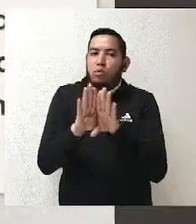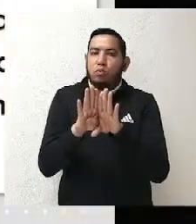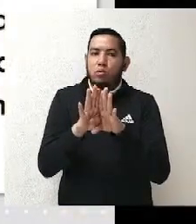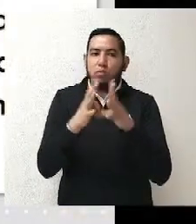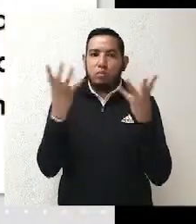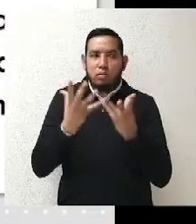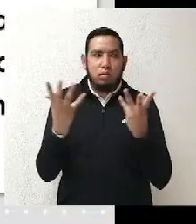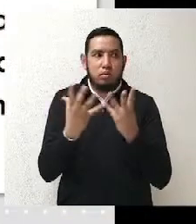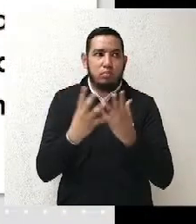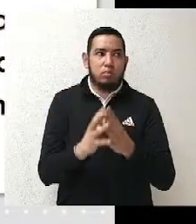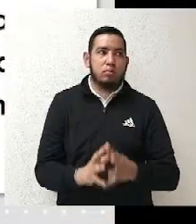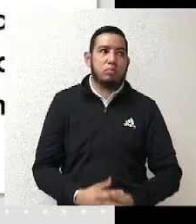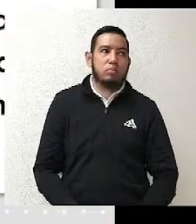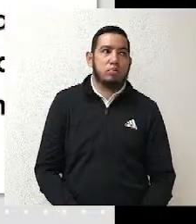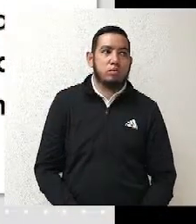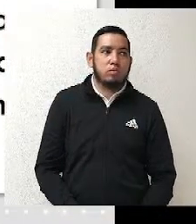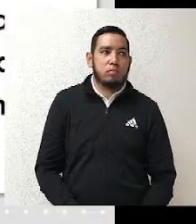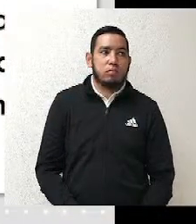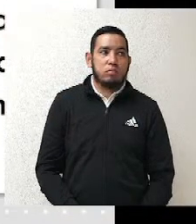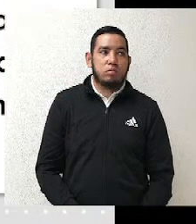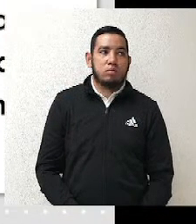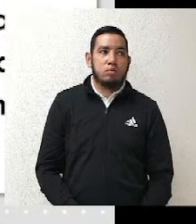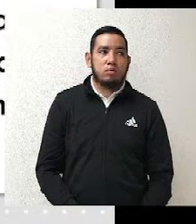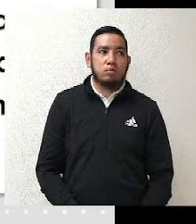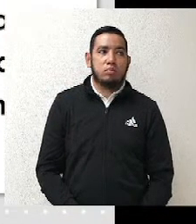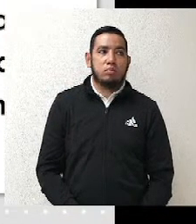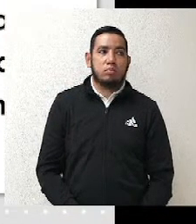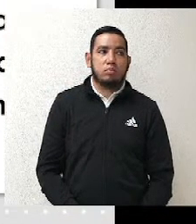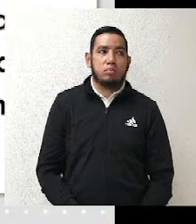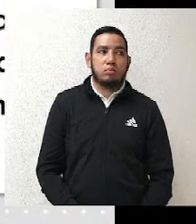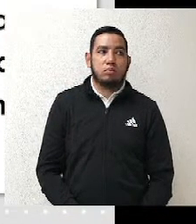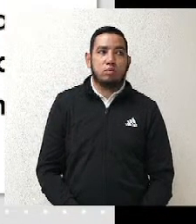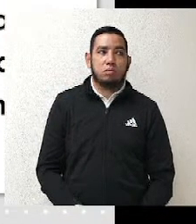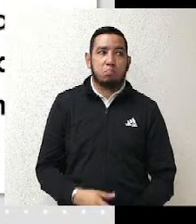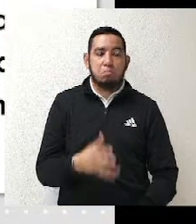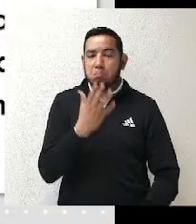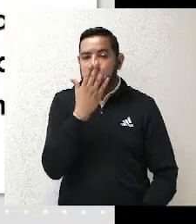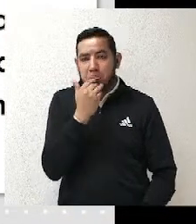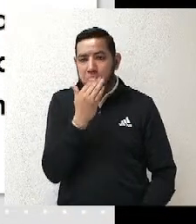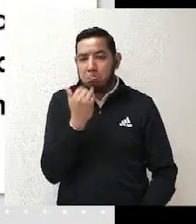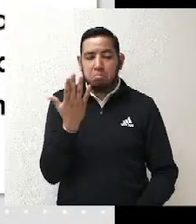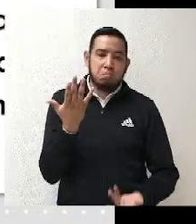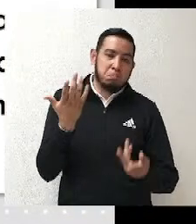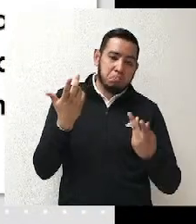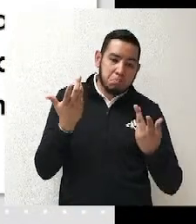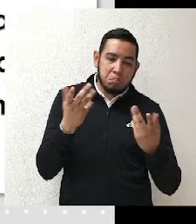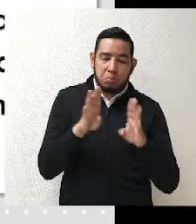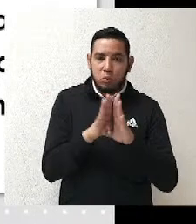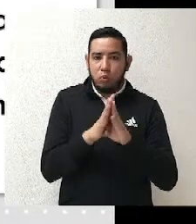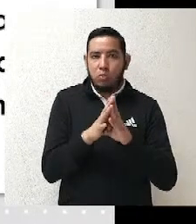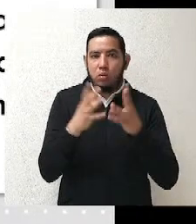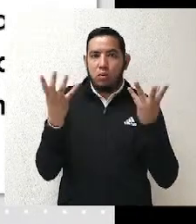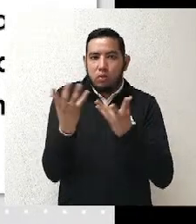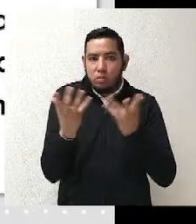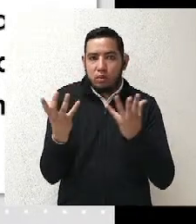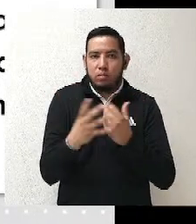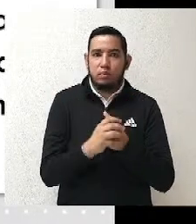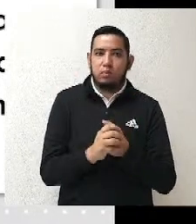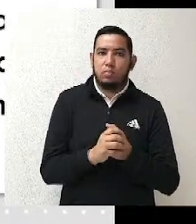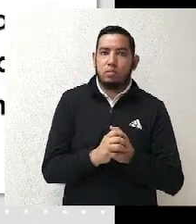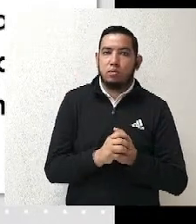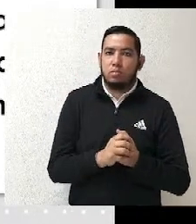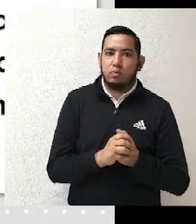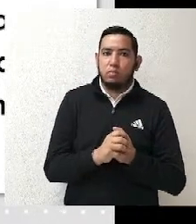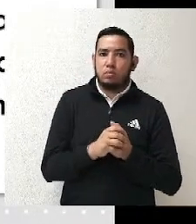reclamos que hizo la parte actora, inclusive nos lo hizo saber así, él decía, yo gané las encuestas que